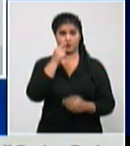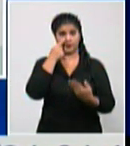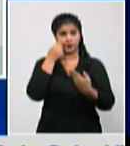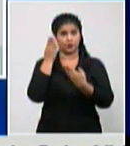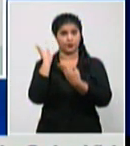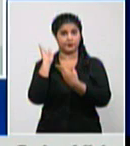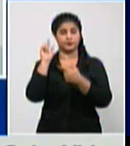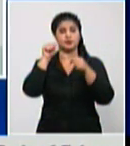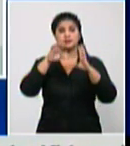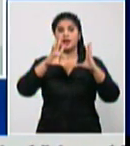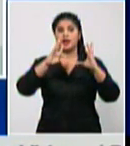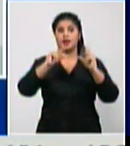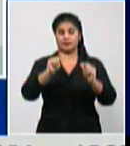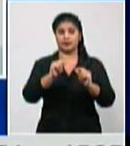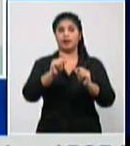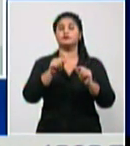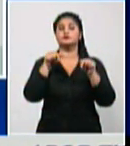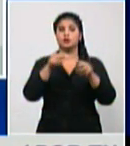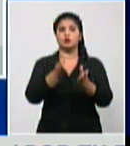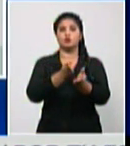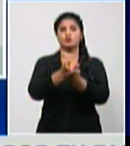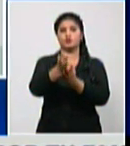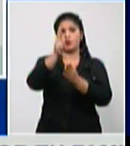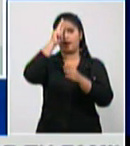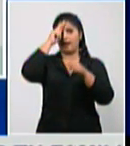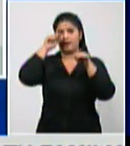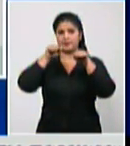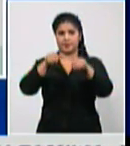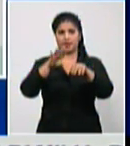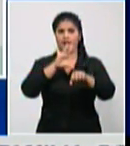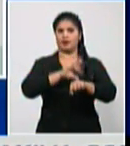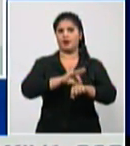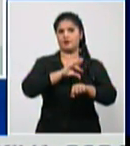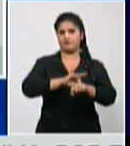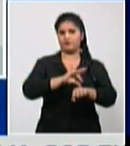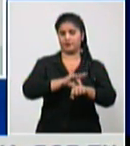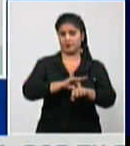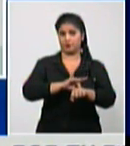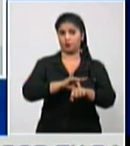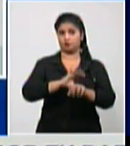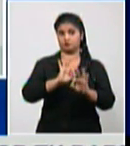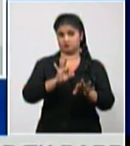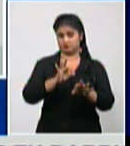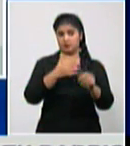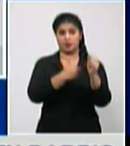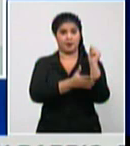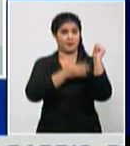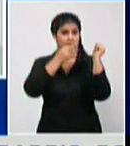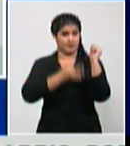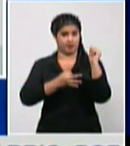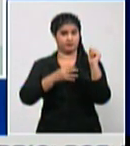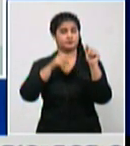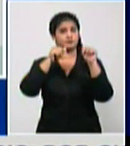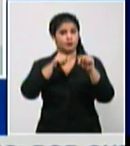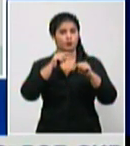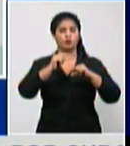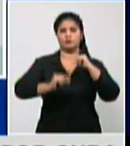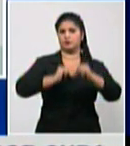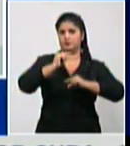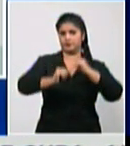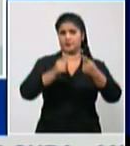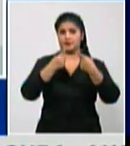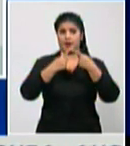activos que realmente se ve que han ido teniendo unas variaciones pero que ya en las últimas semanas